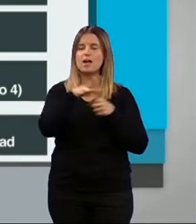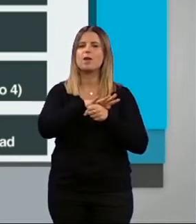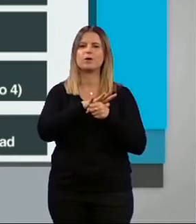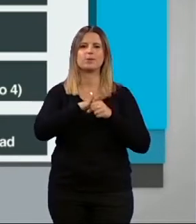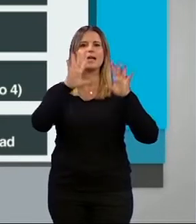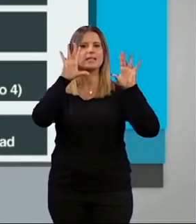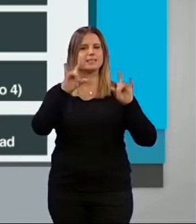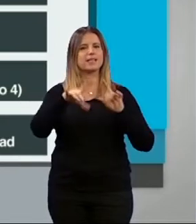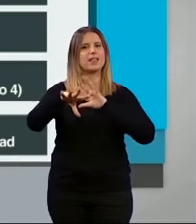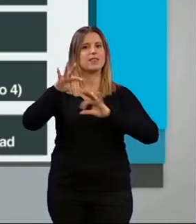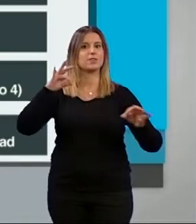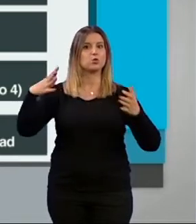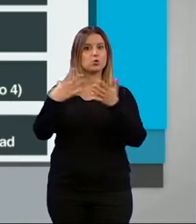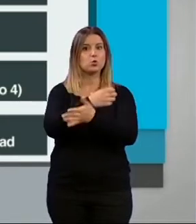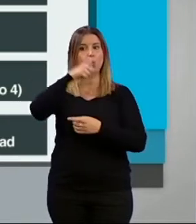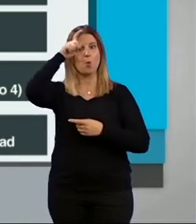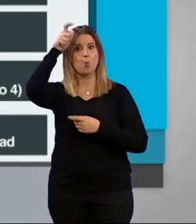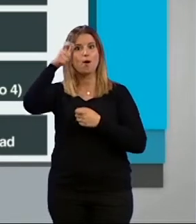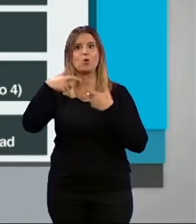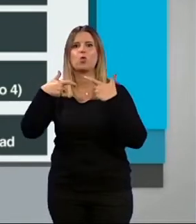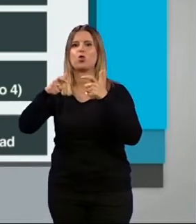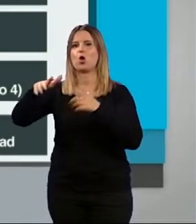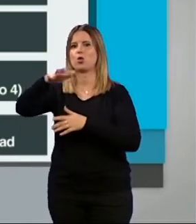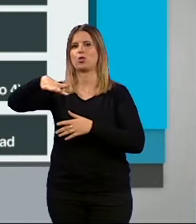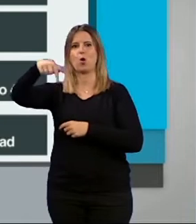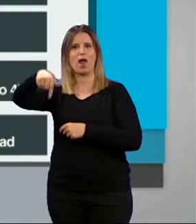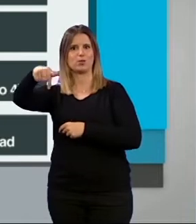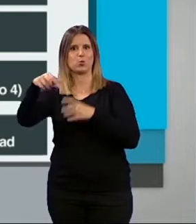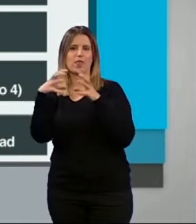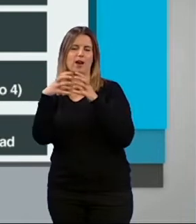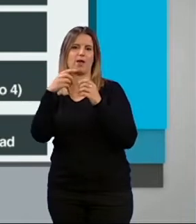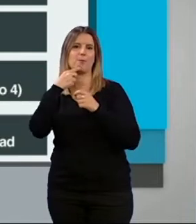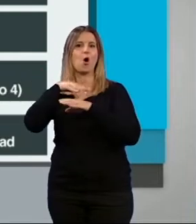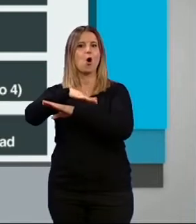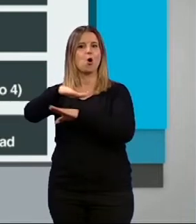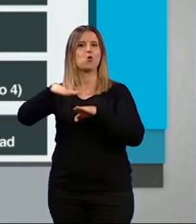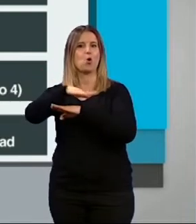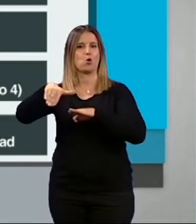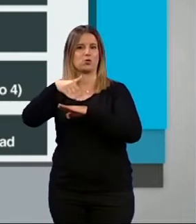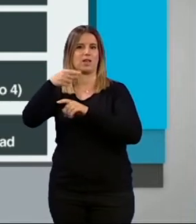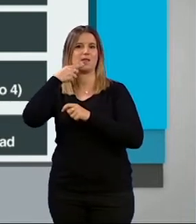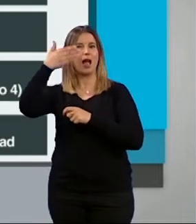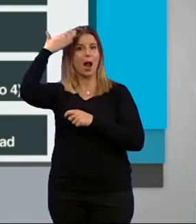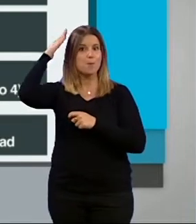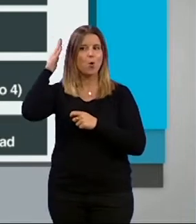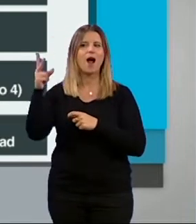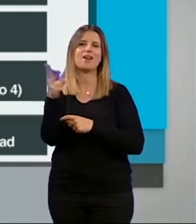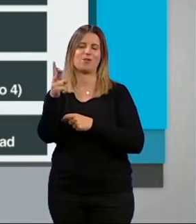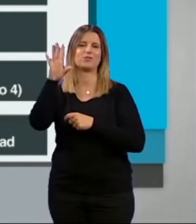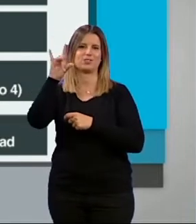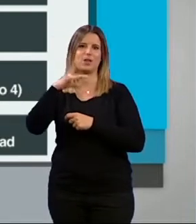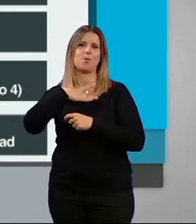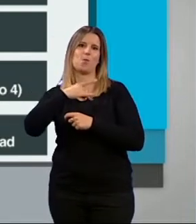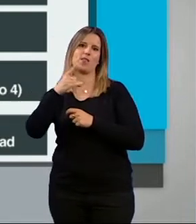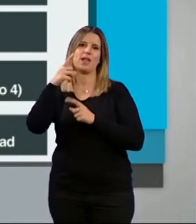decidido que todos los municipios del área sanitaria sur de Granada que engloba la costa tropical y la Alpujarra bajen a este nivel de